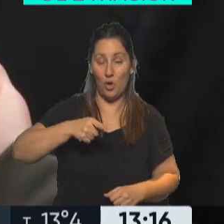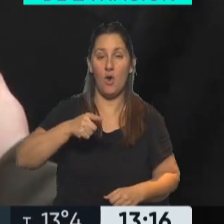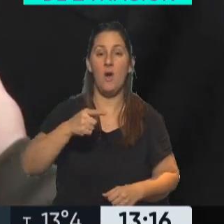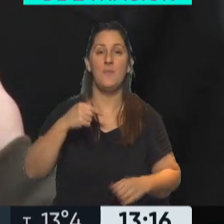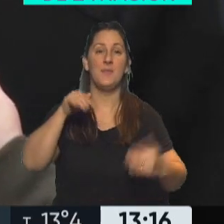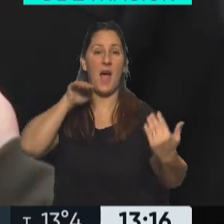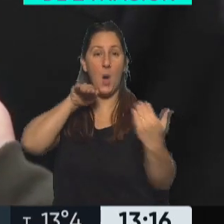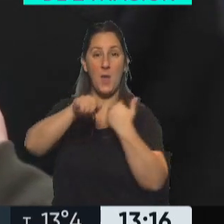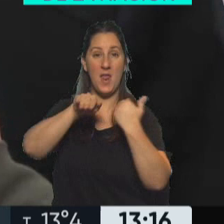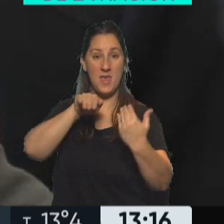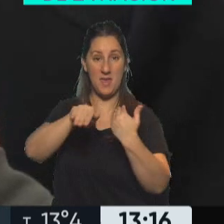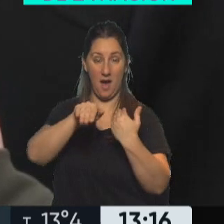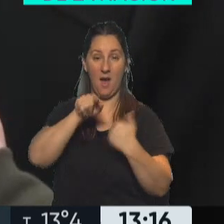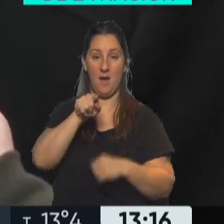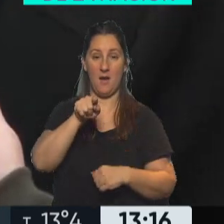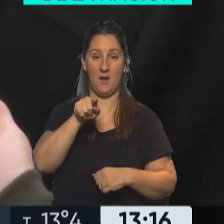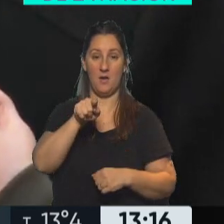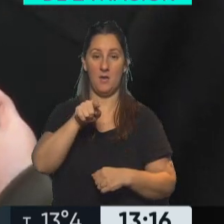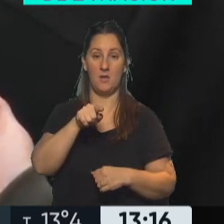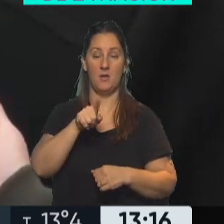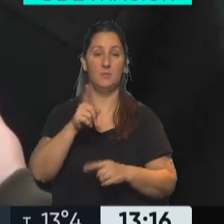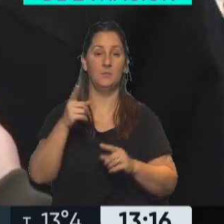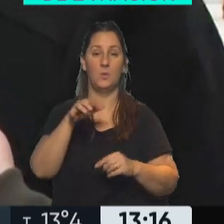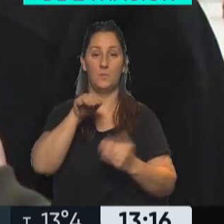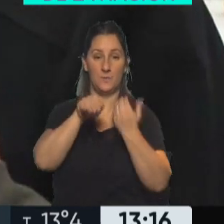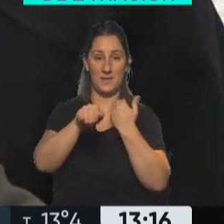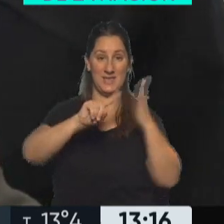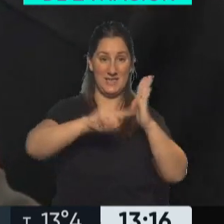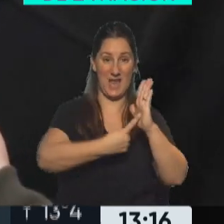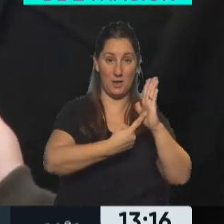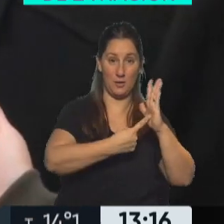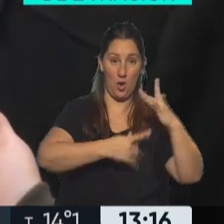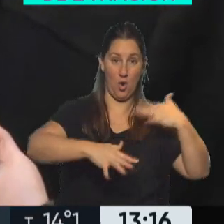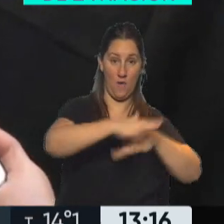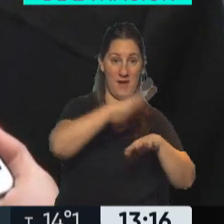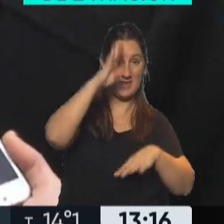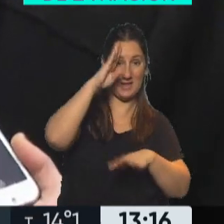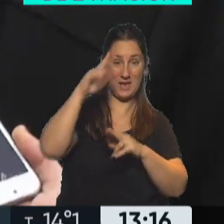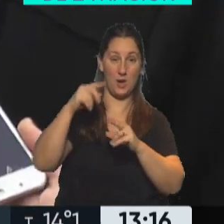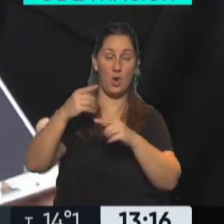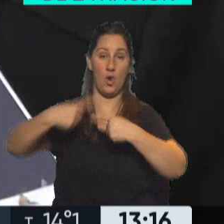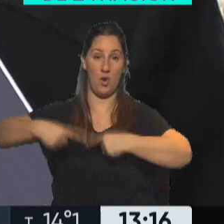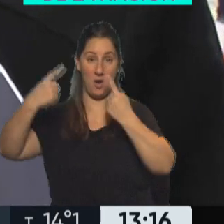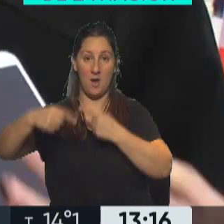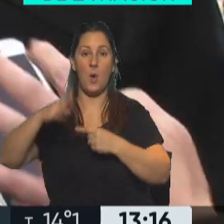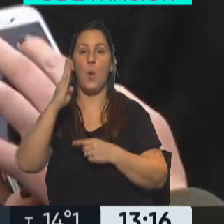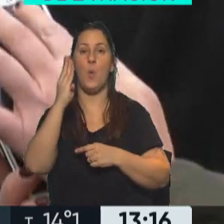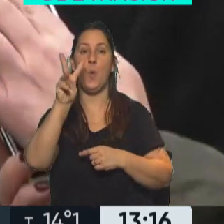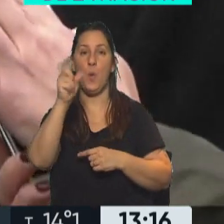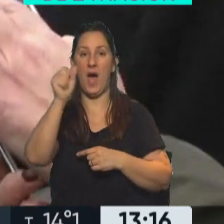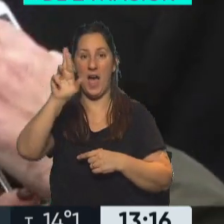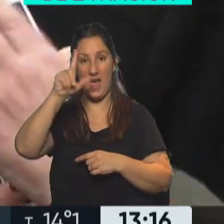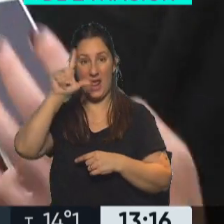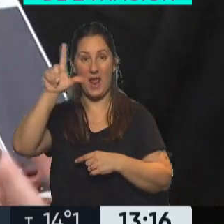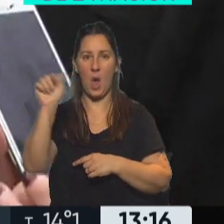que es una avenida que une el centro de Berazategui con el cruce de Varela, son